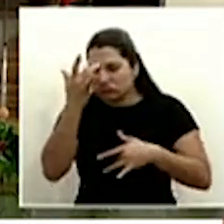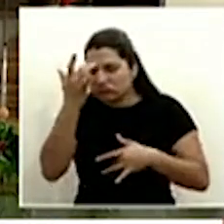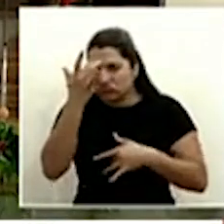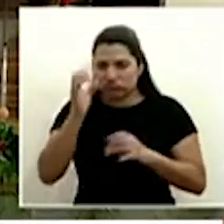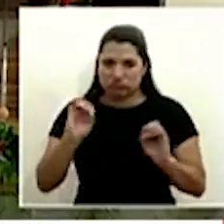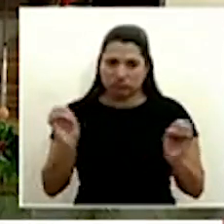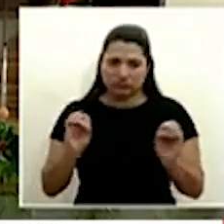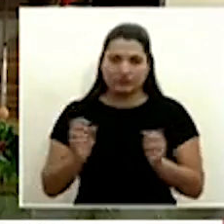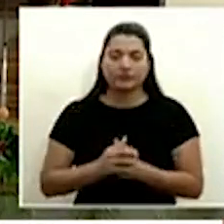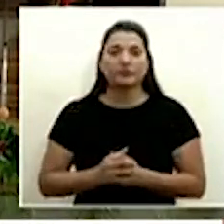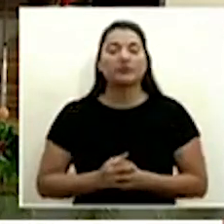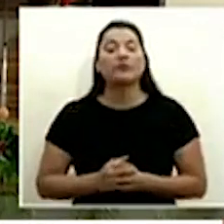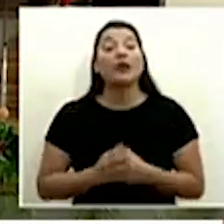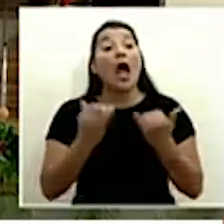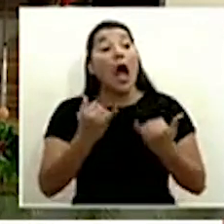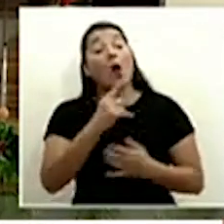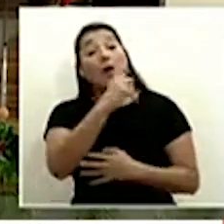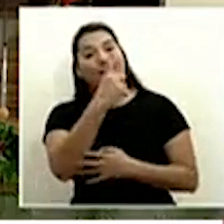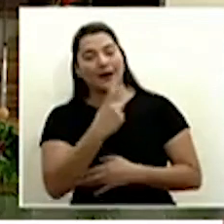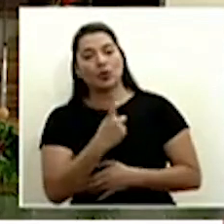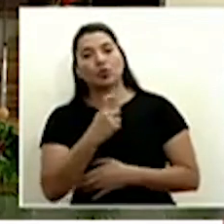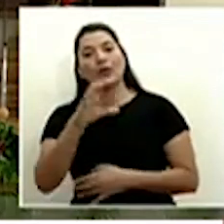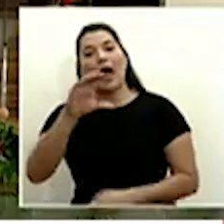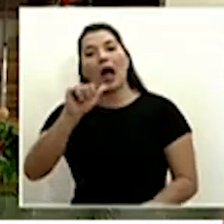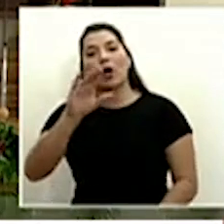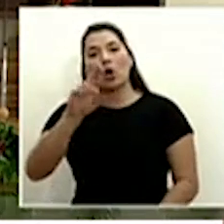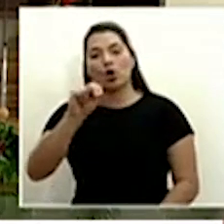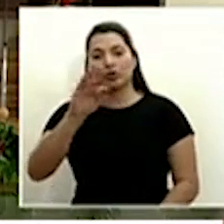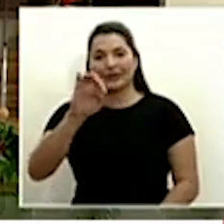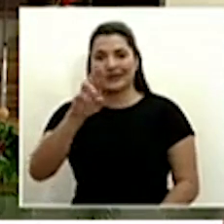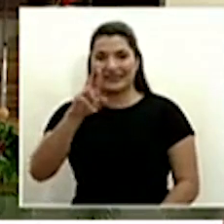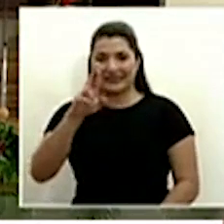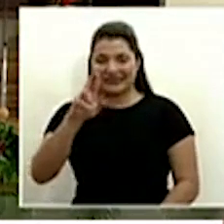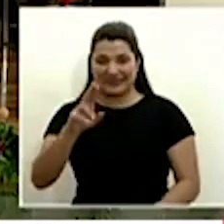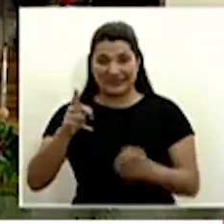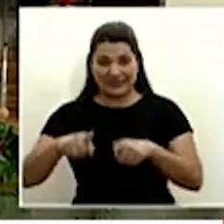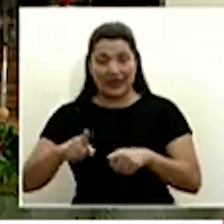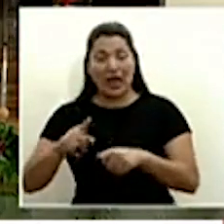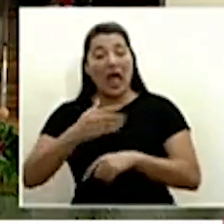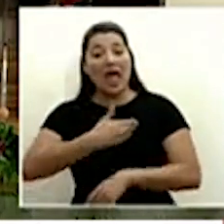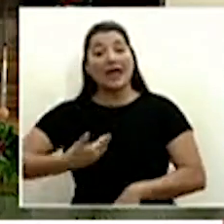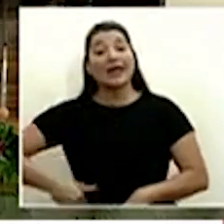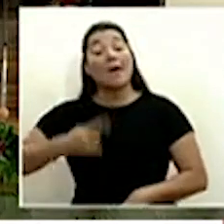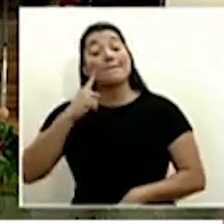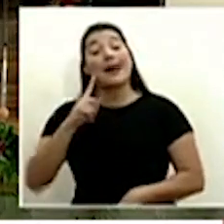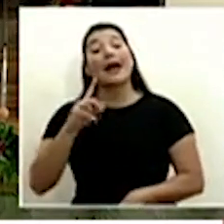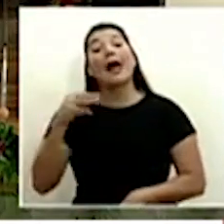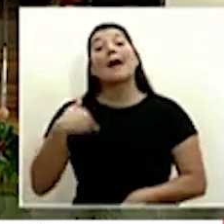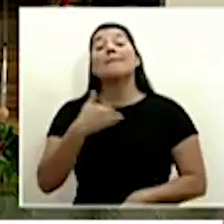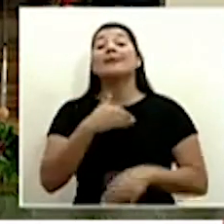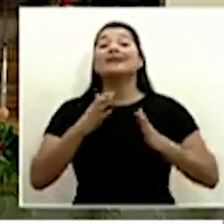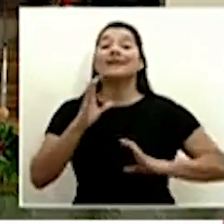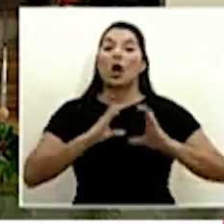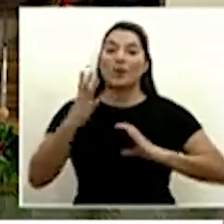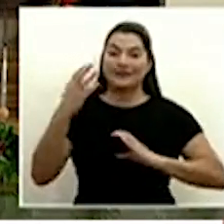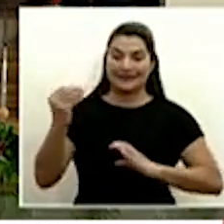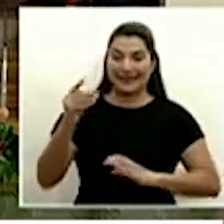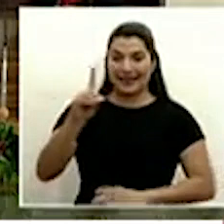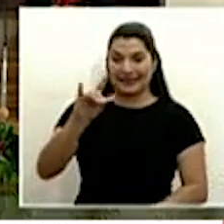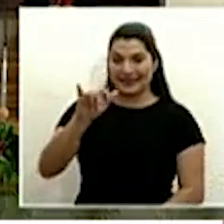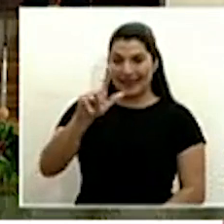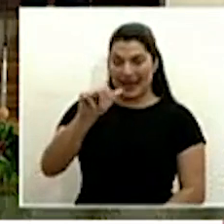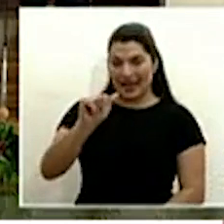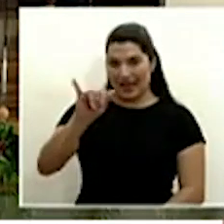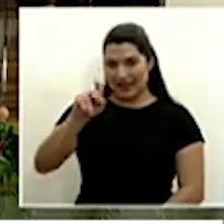regionales nos consulta la Contecer Herediano hacia la Ministra de Comercio Exterior Diala Jiménez indican con el